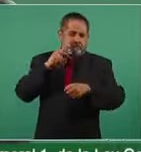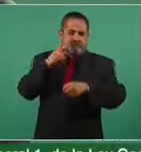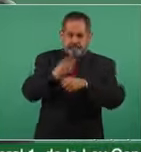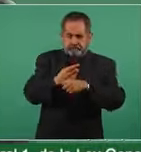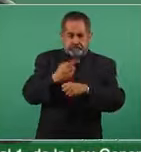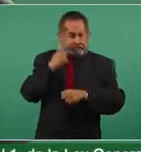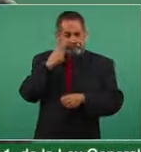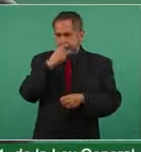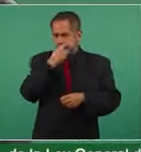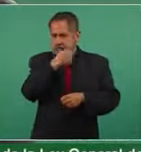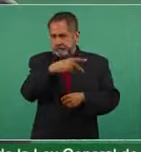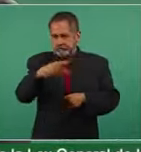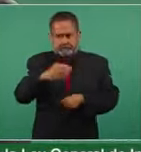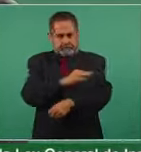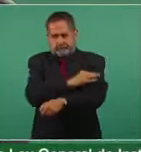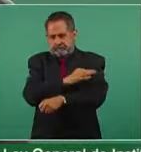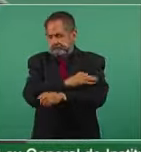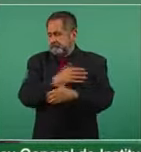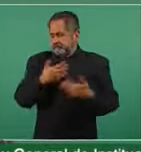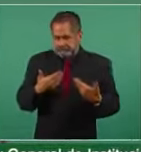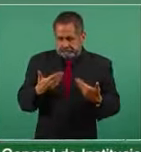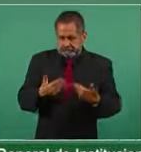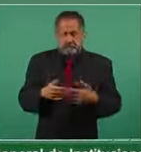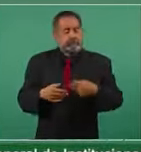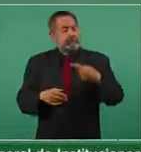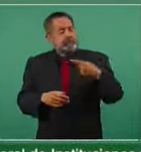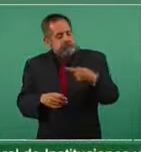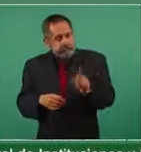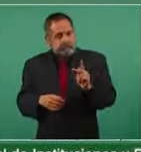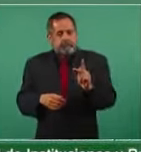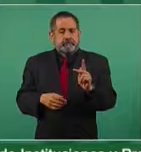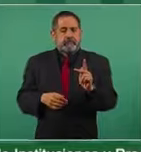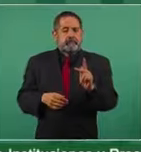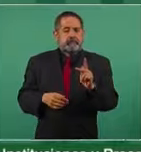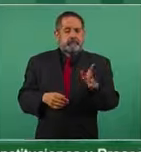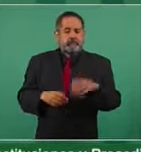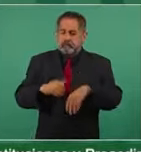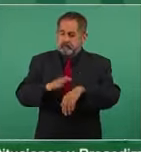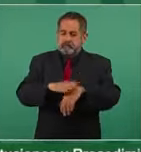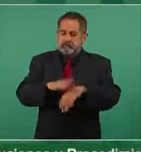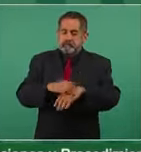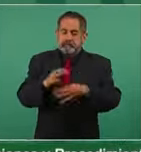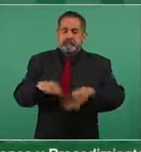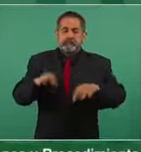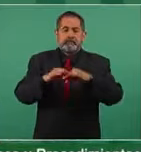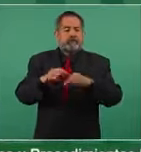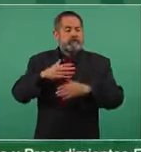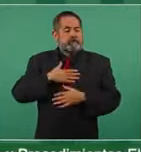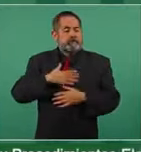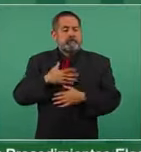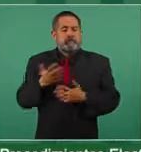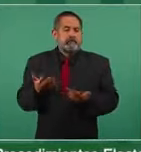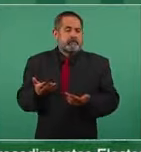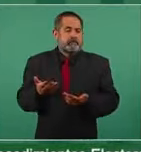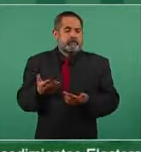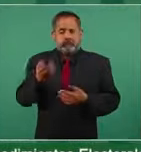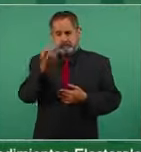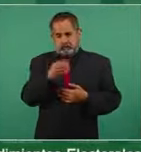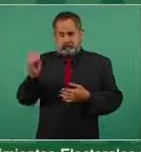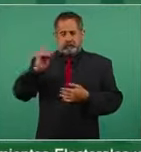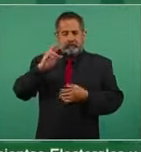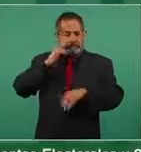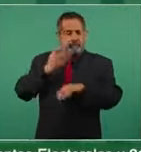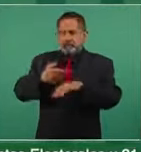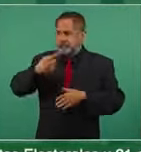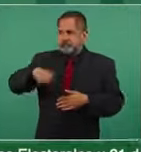pero sí también es nuestra obligación